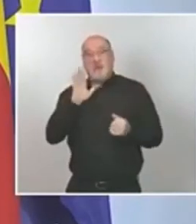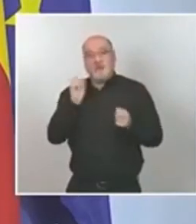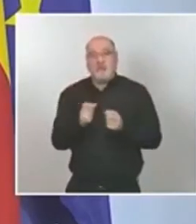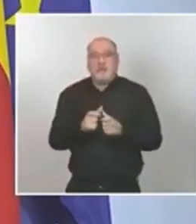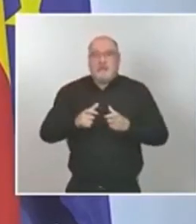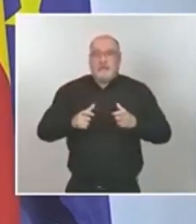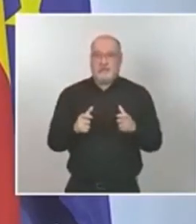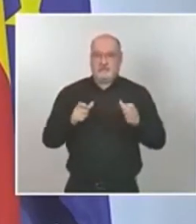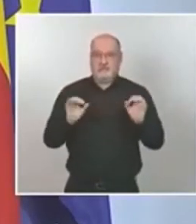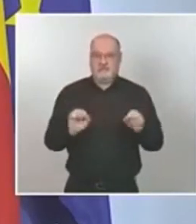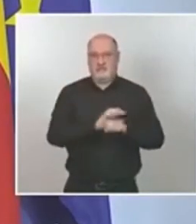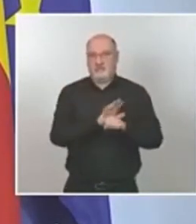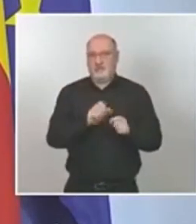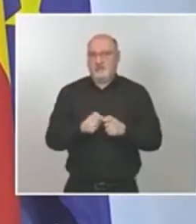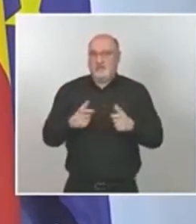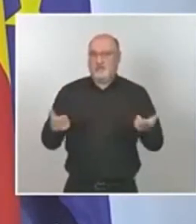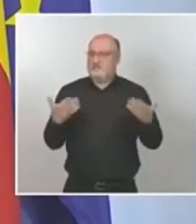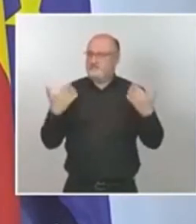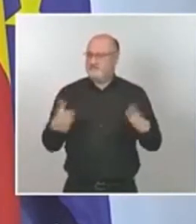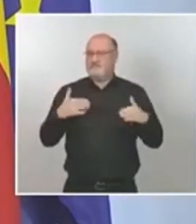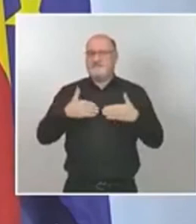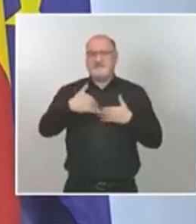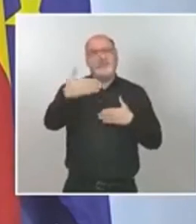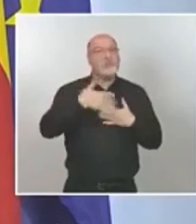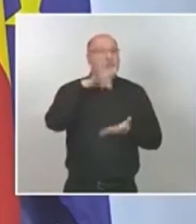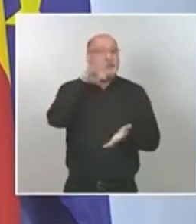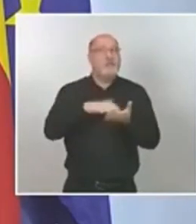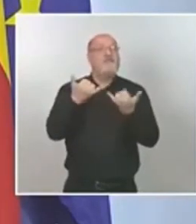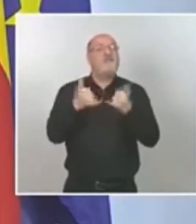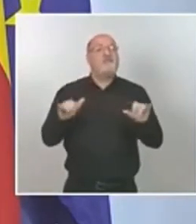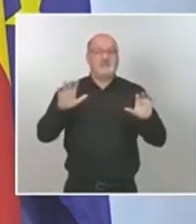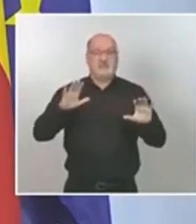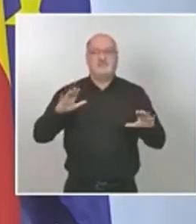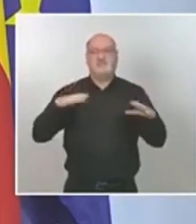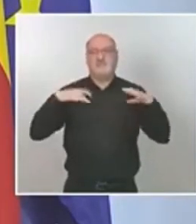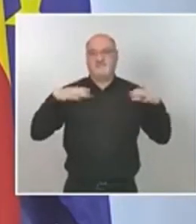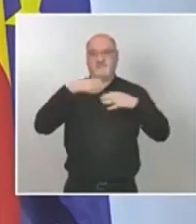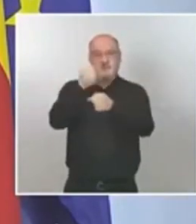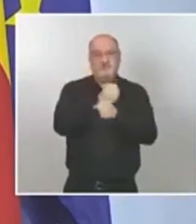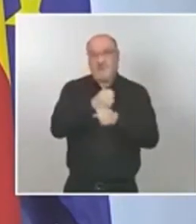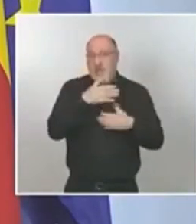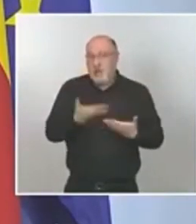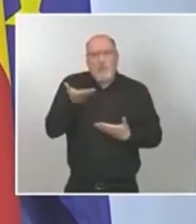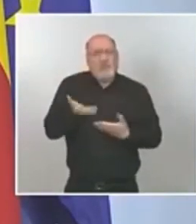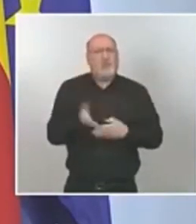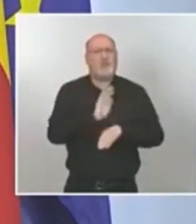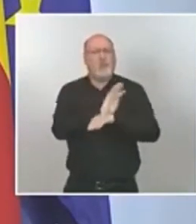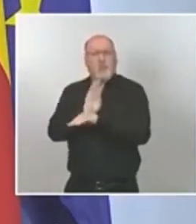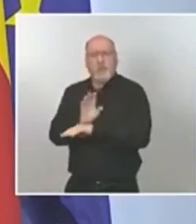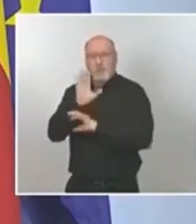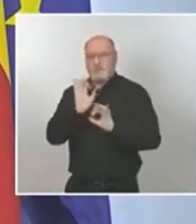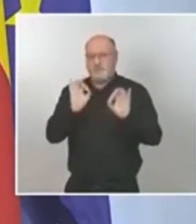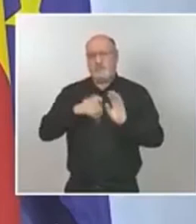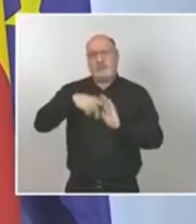es más que nunca y más de cara a las festividades que vienen ahora es más que nunca importante seguir manteniendo todas las medidas que